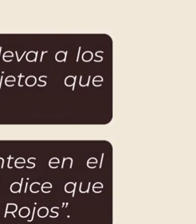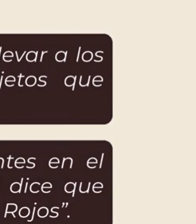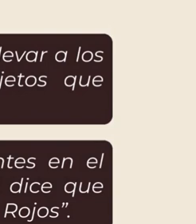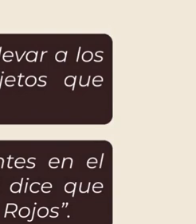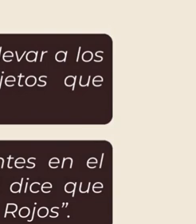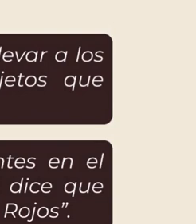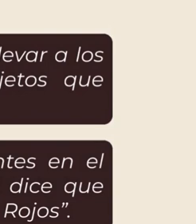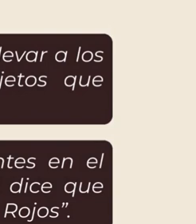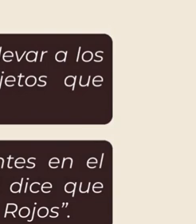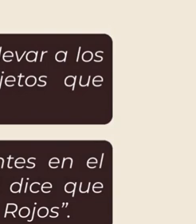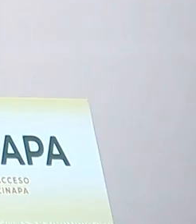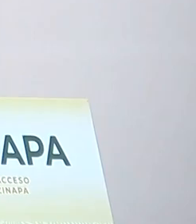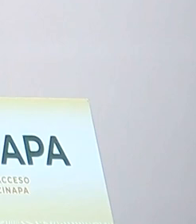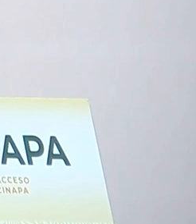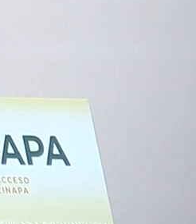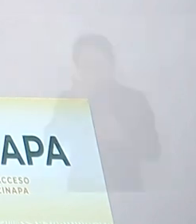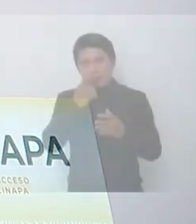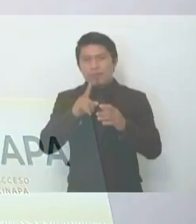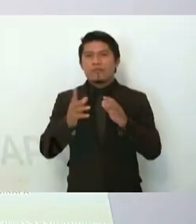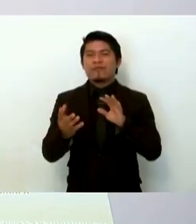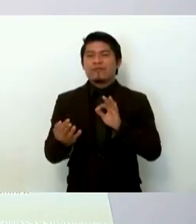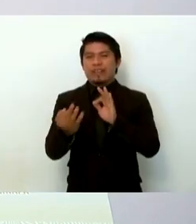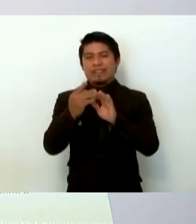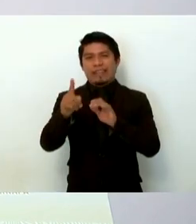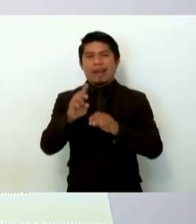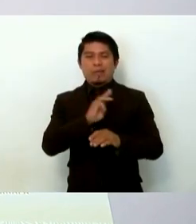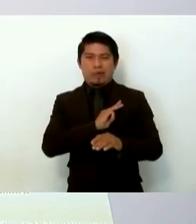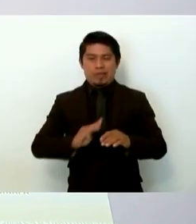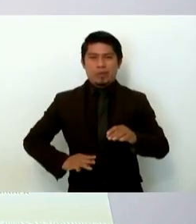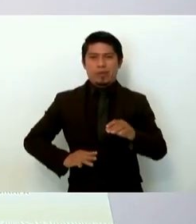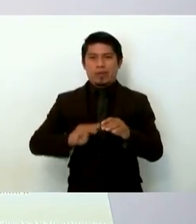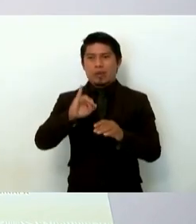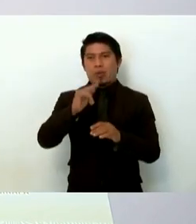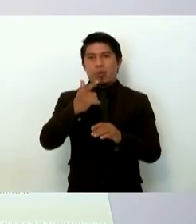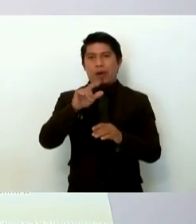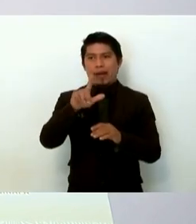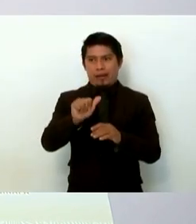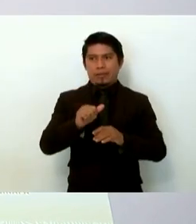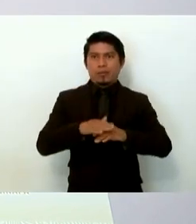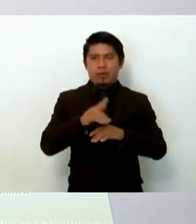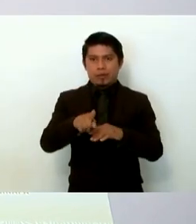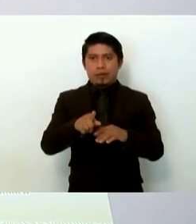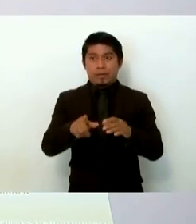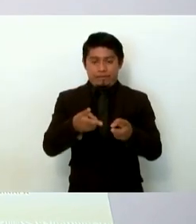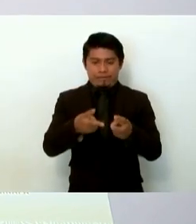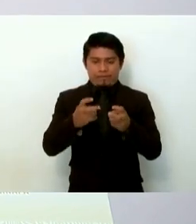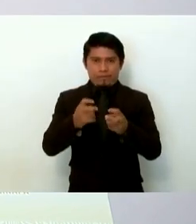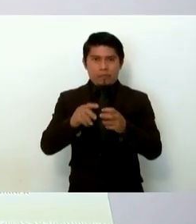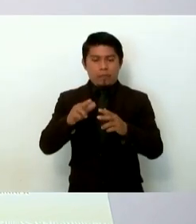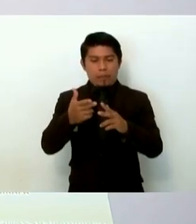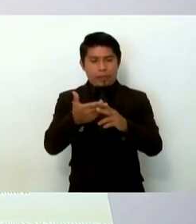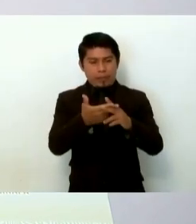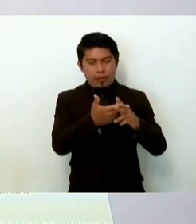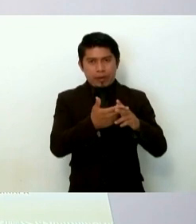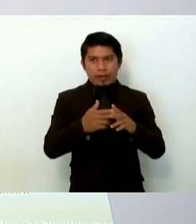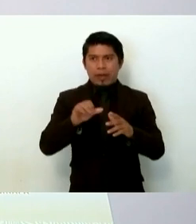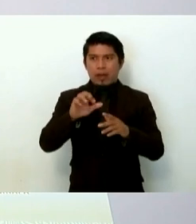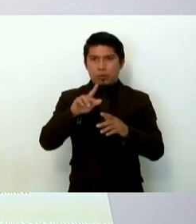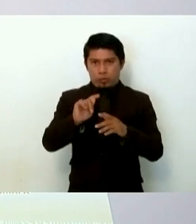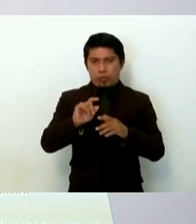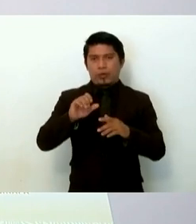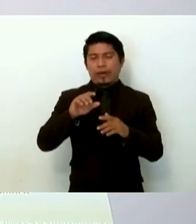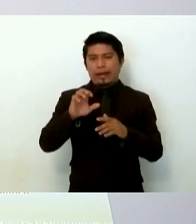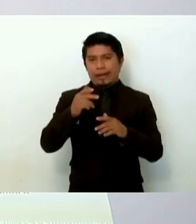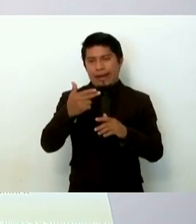movilización frente al palacio municipal de Iguala por el secuestro y asesinato de Arturo Hernández